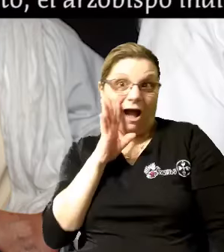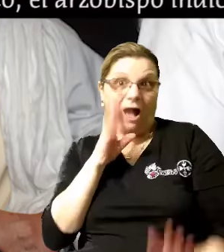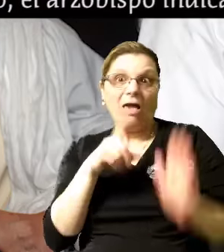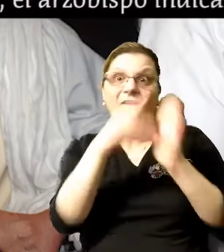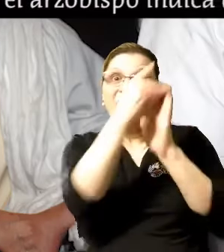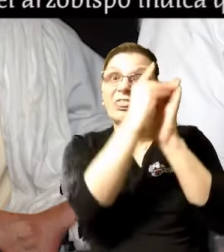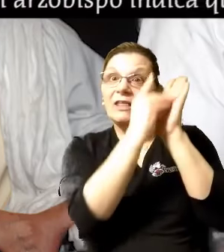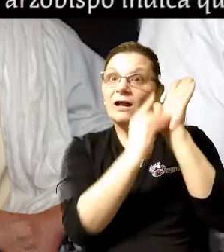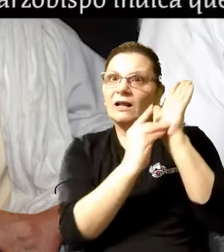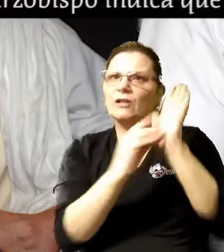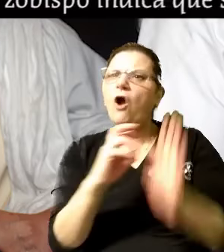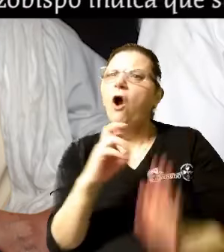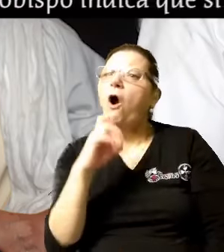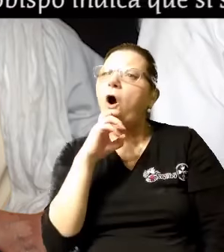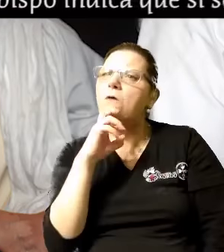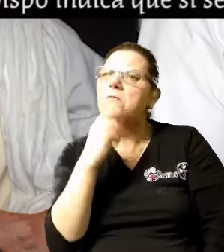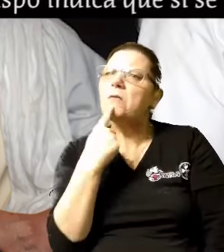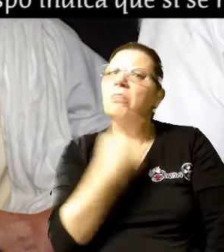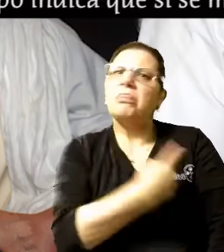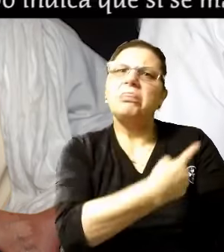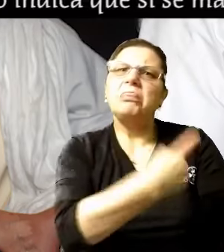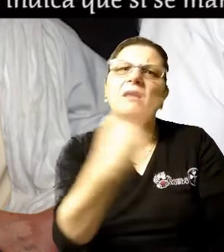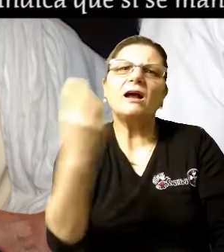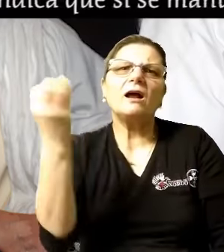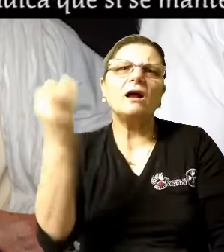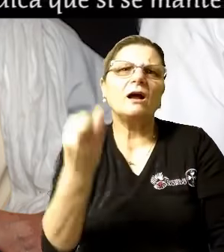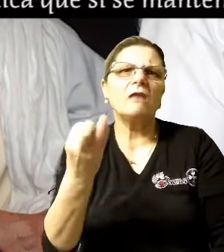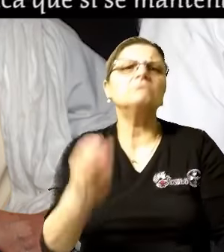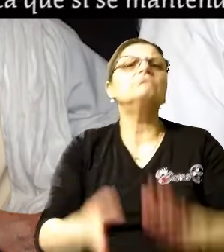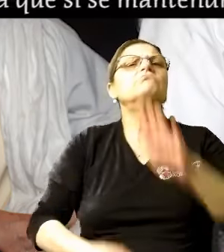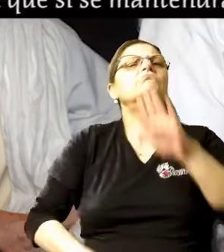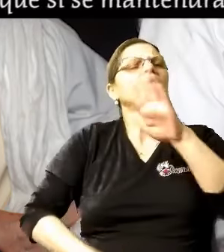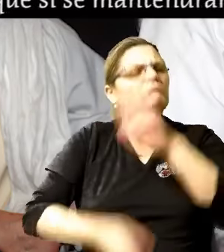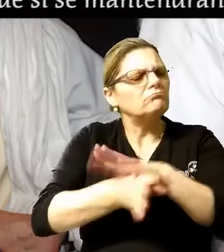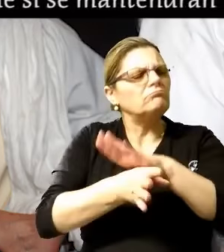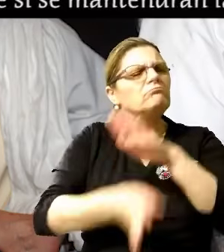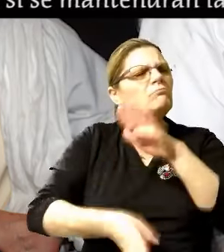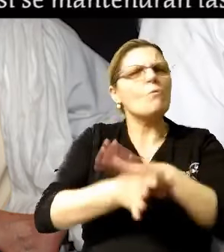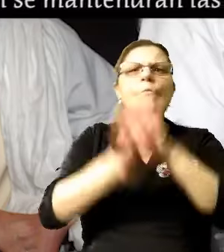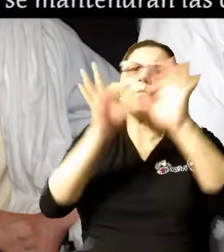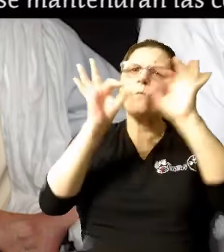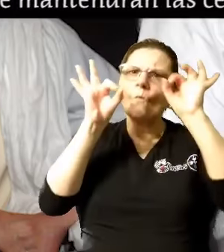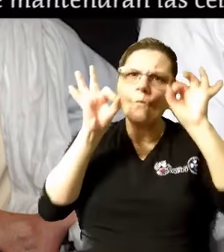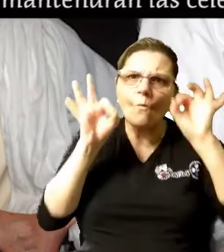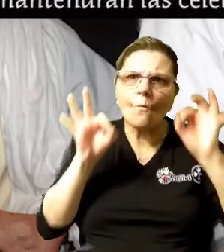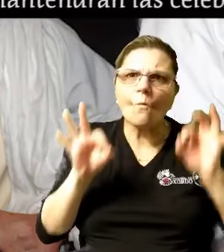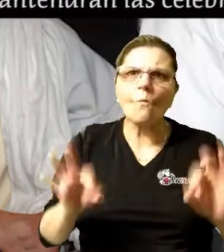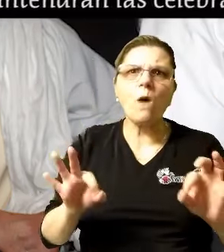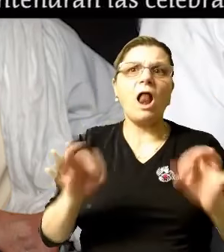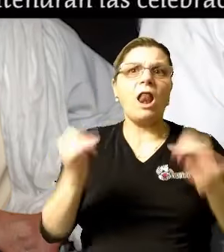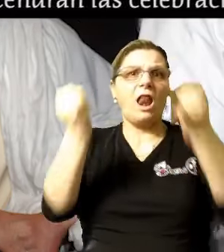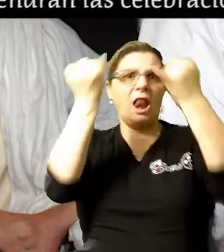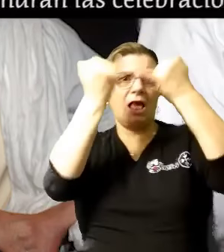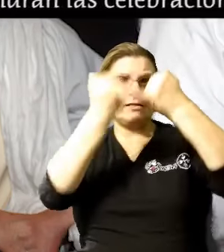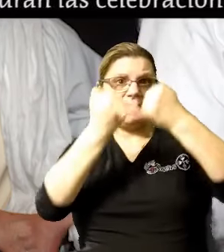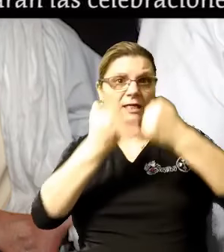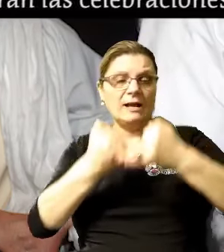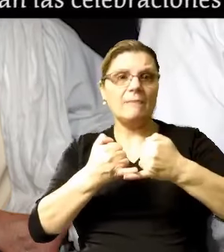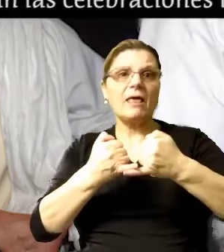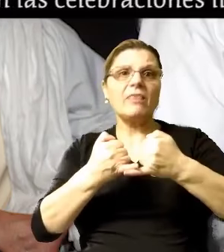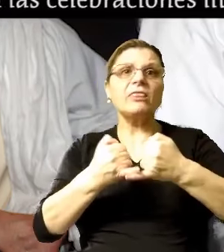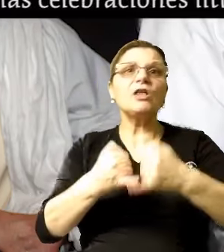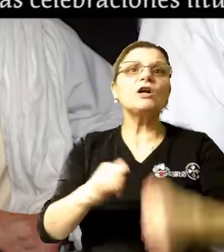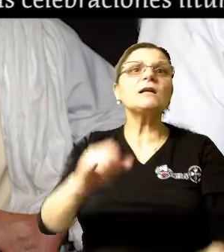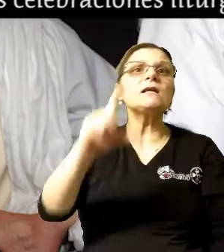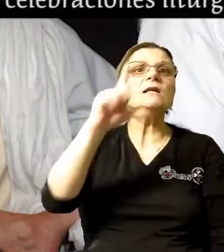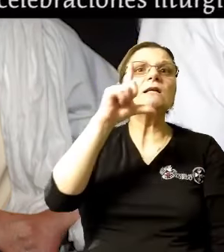En el mismo decreto, el arzobispo indica que sí se mant